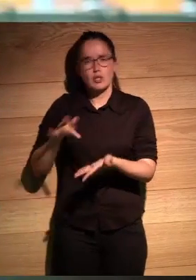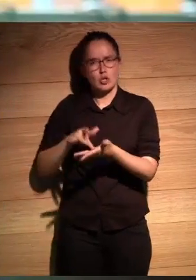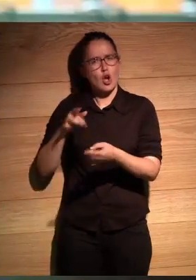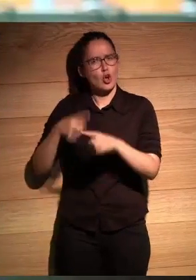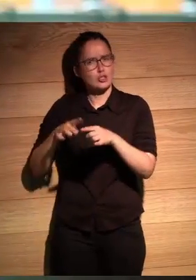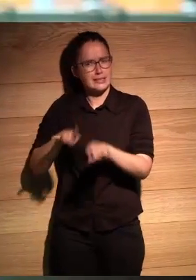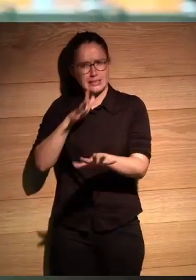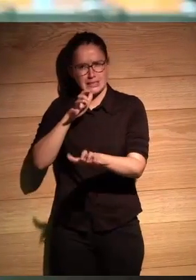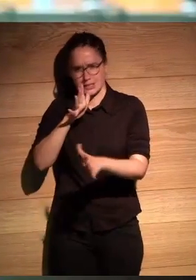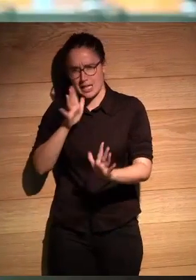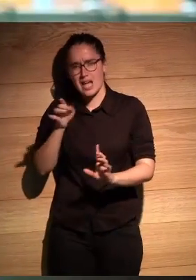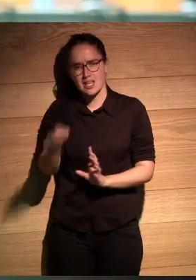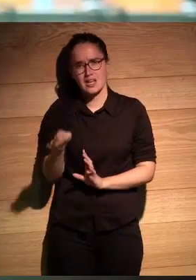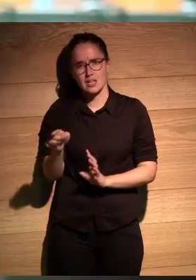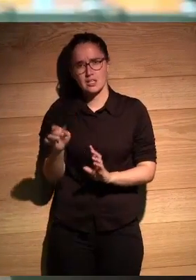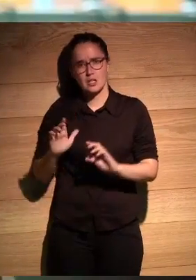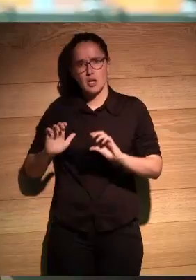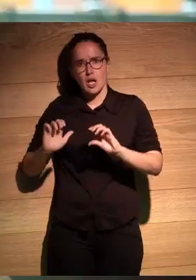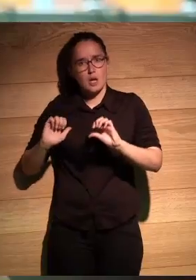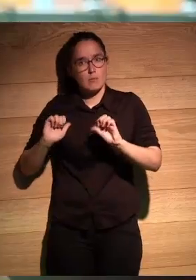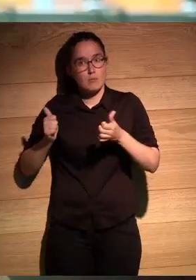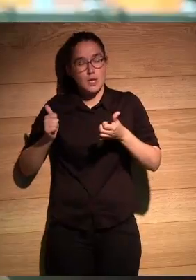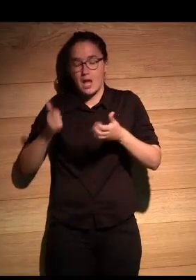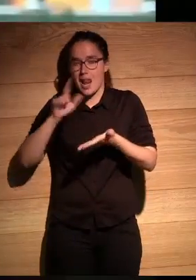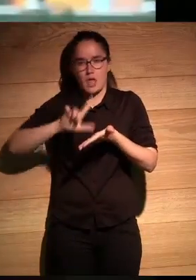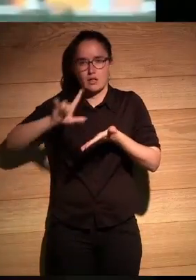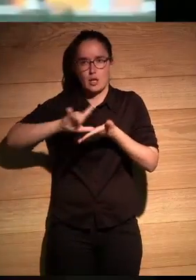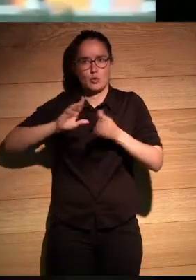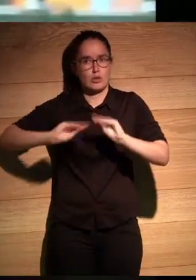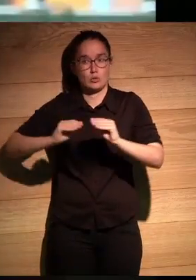allí es donde desata su gran literatura